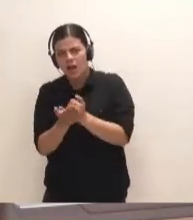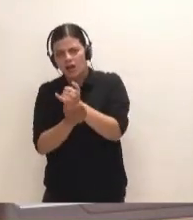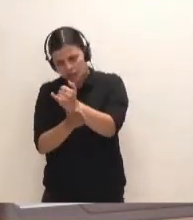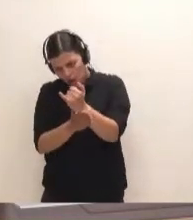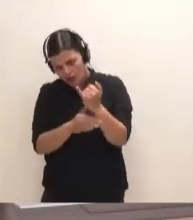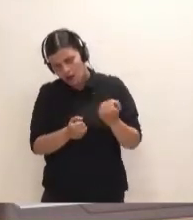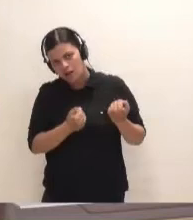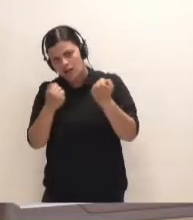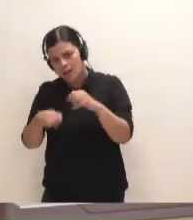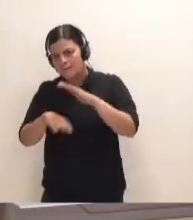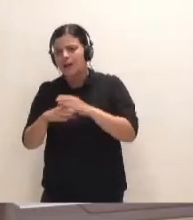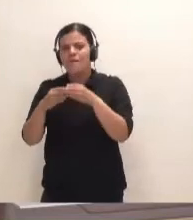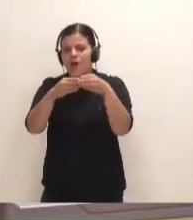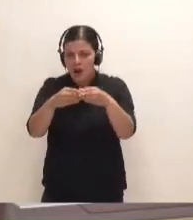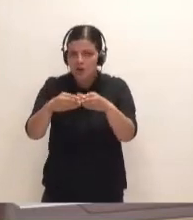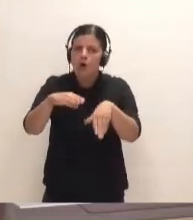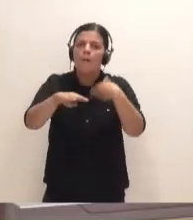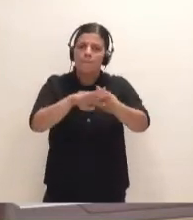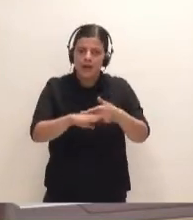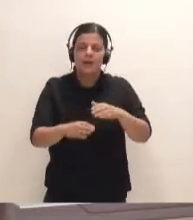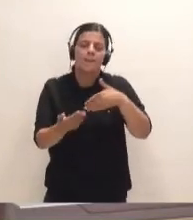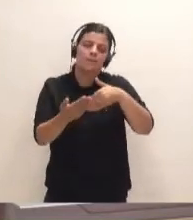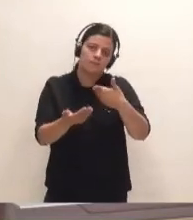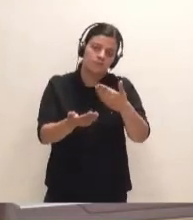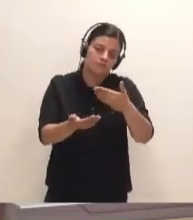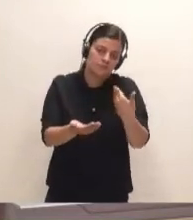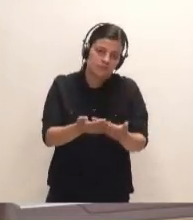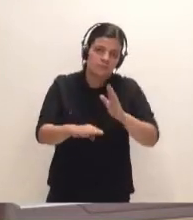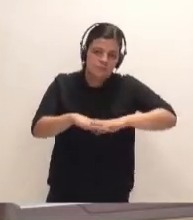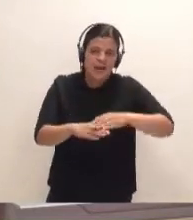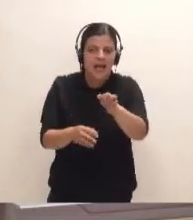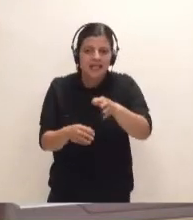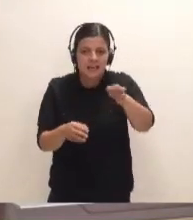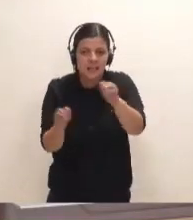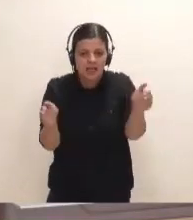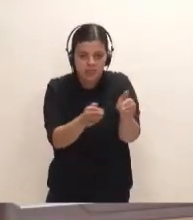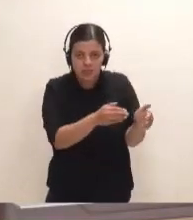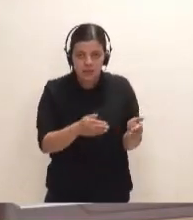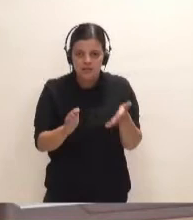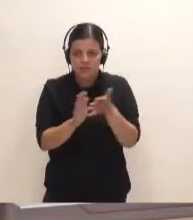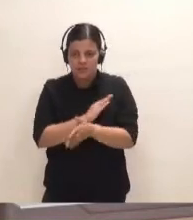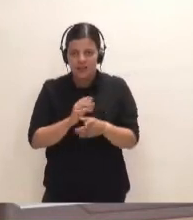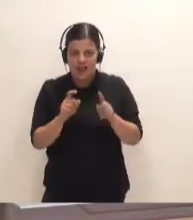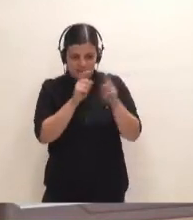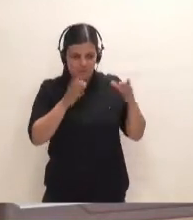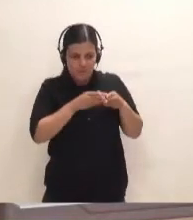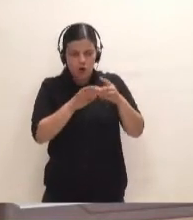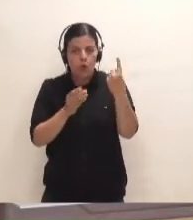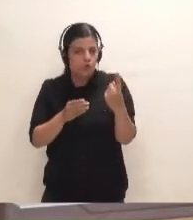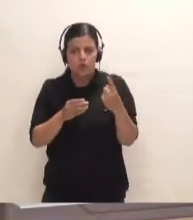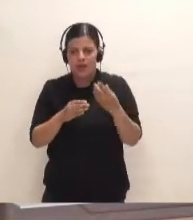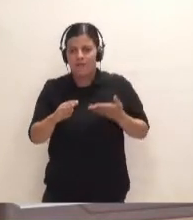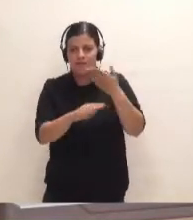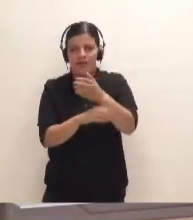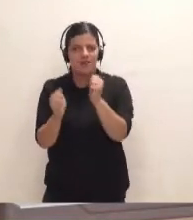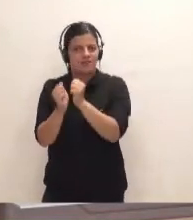el barco para llegar a las islas menores? Ya decíamos antes, hay una naviera que ni siquiera presta el servicio a la isla del Hierro. Pero es que, ¿sabe